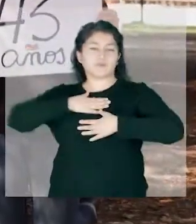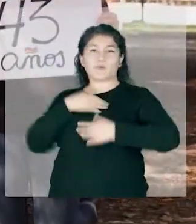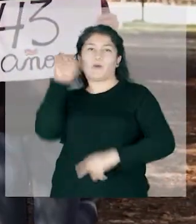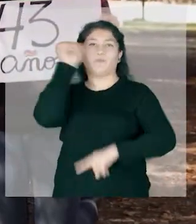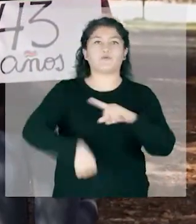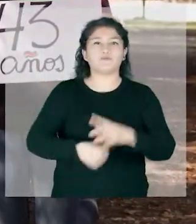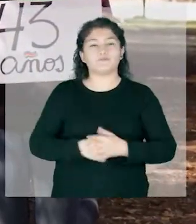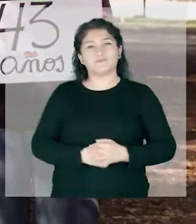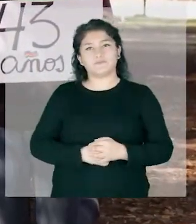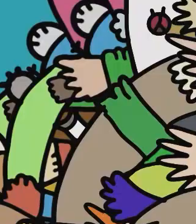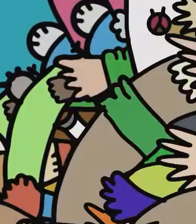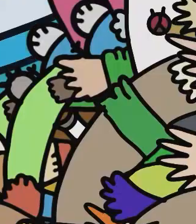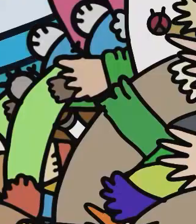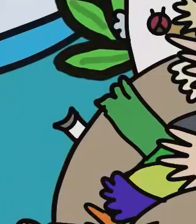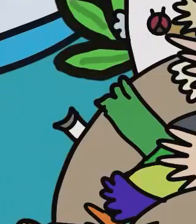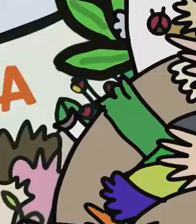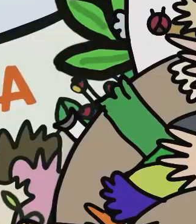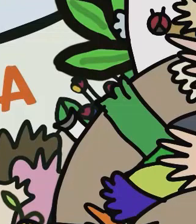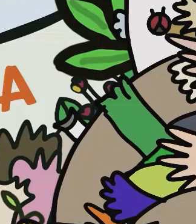Yo apruebo.